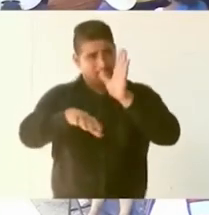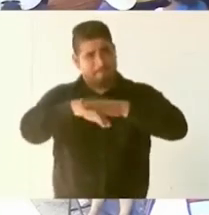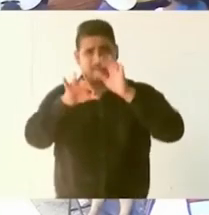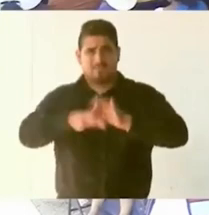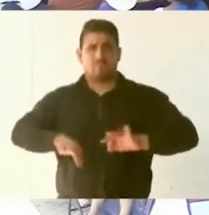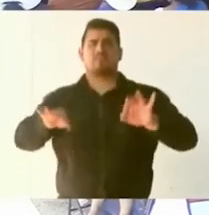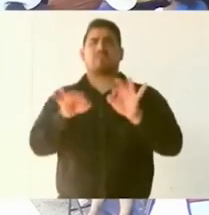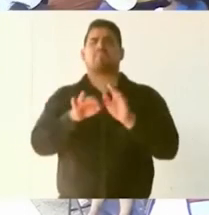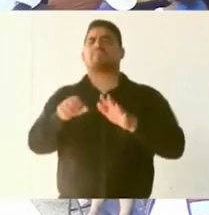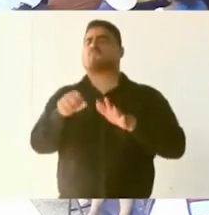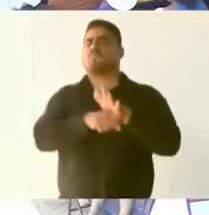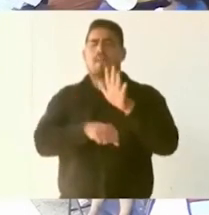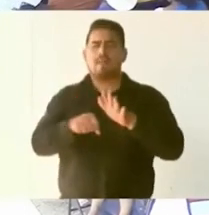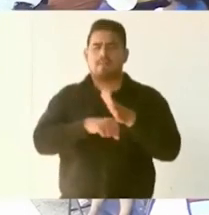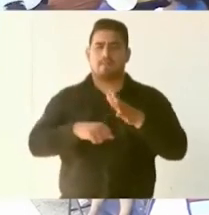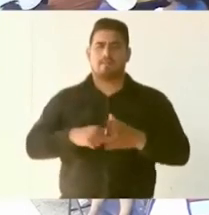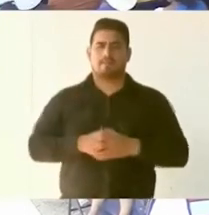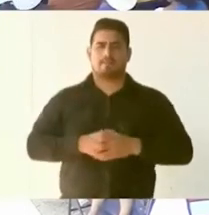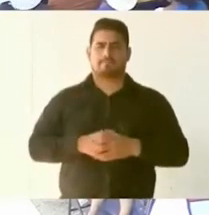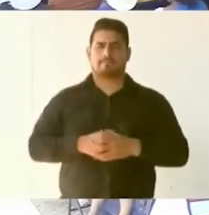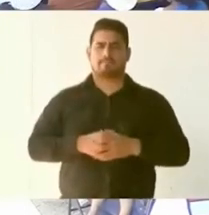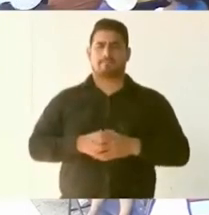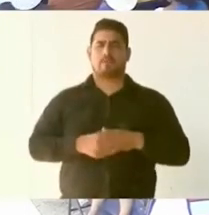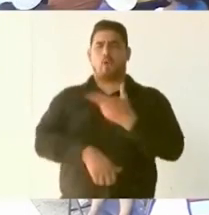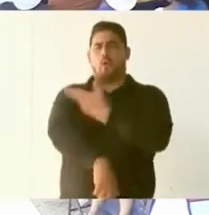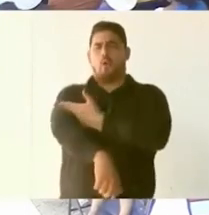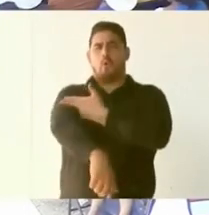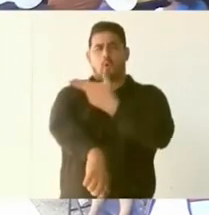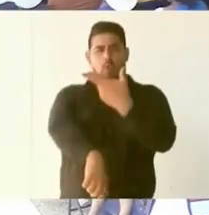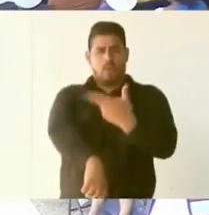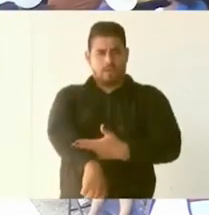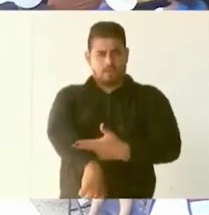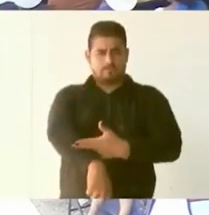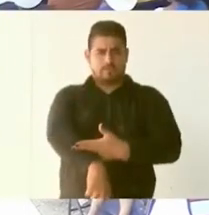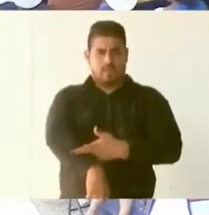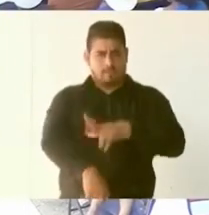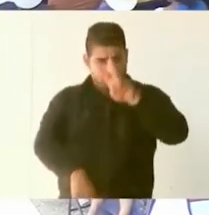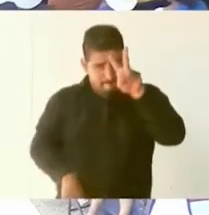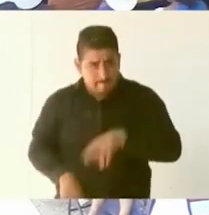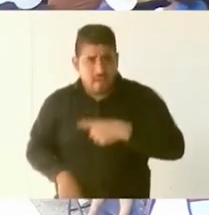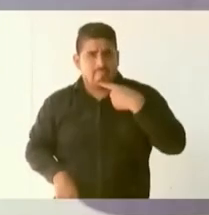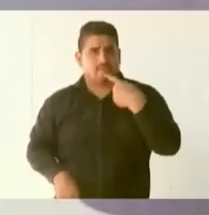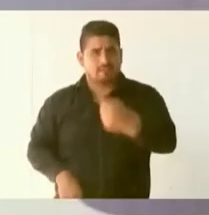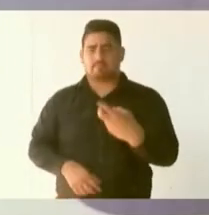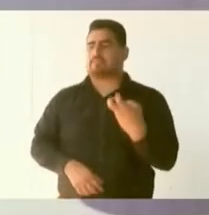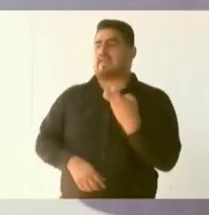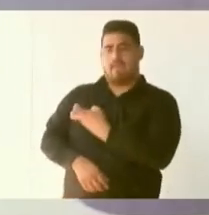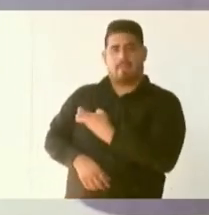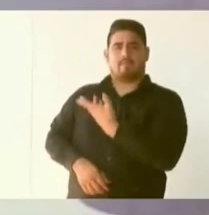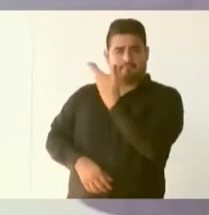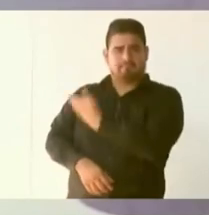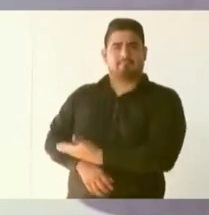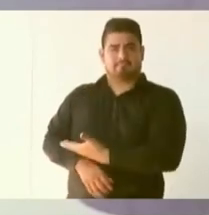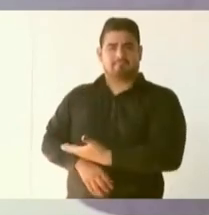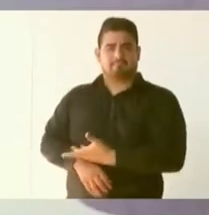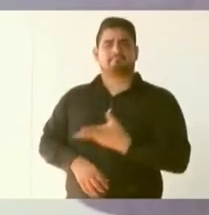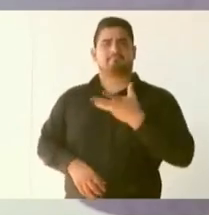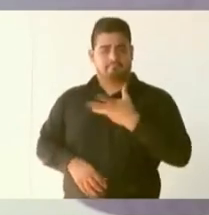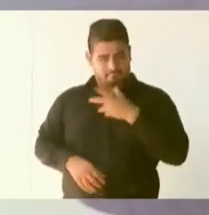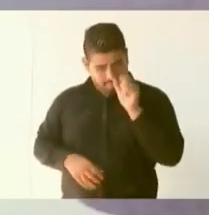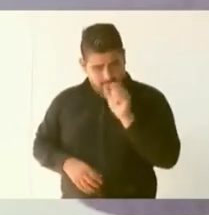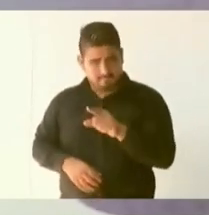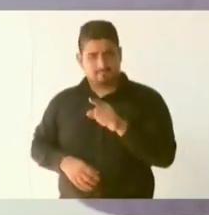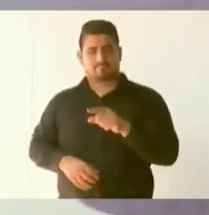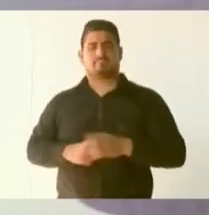es la honestidad, y eso es lo que tiene también